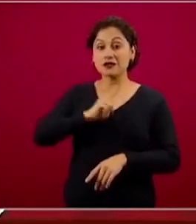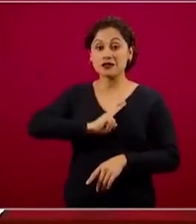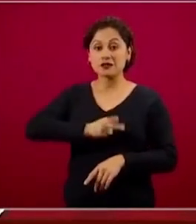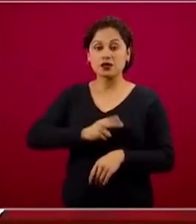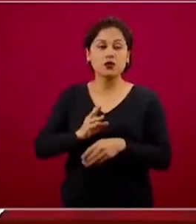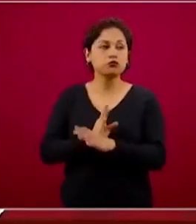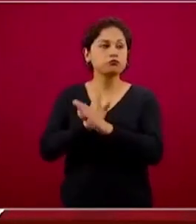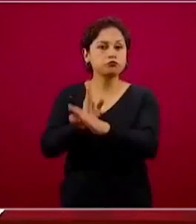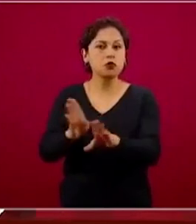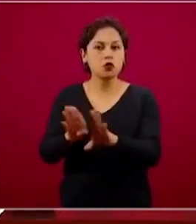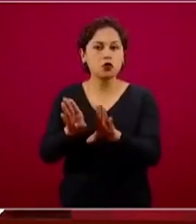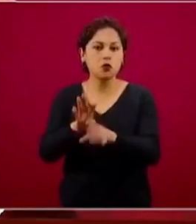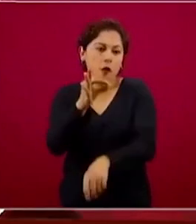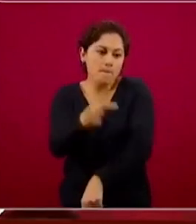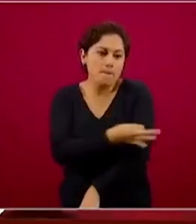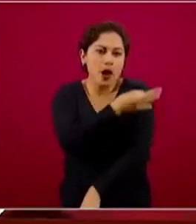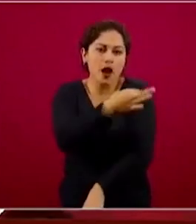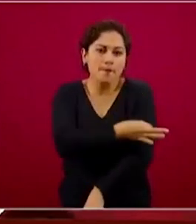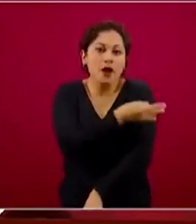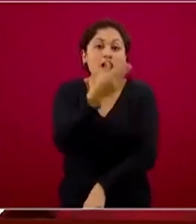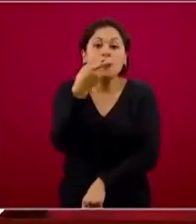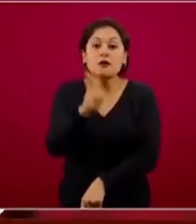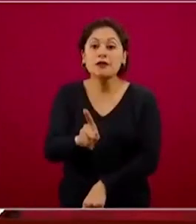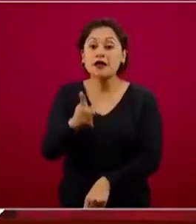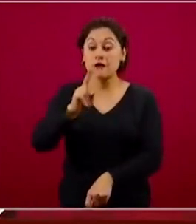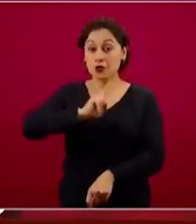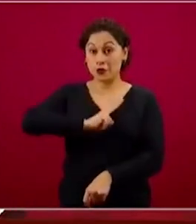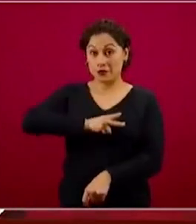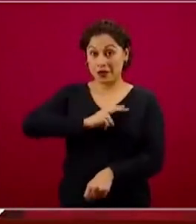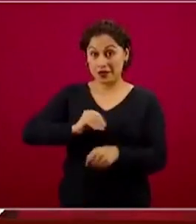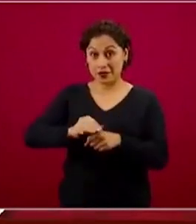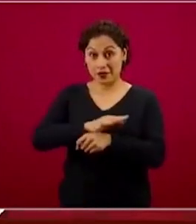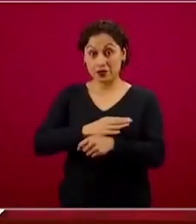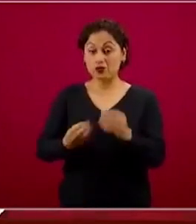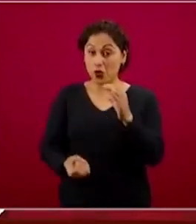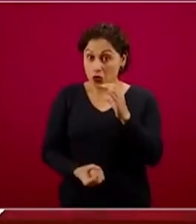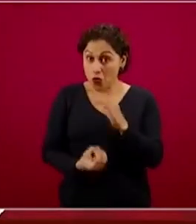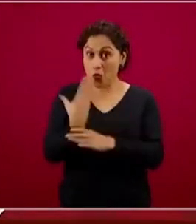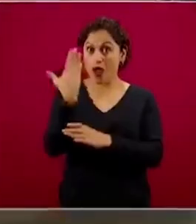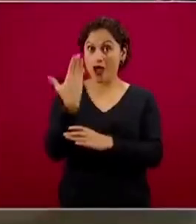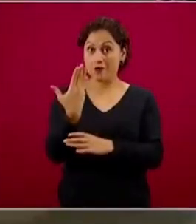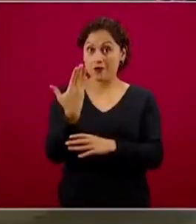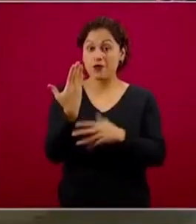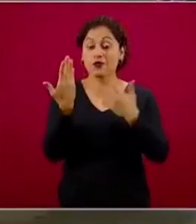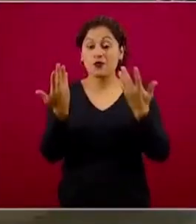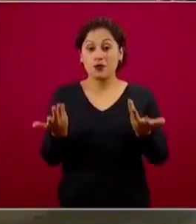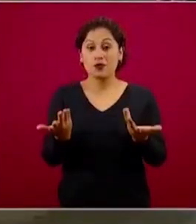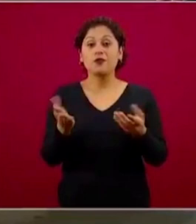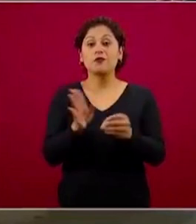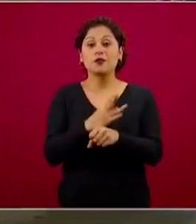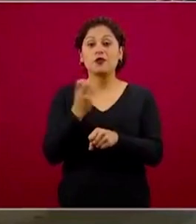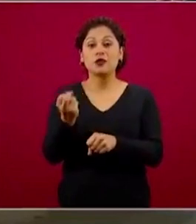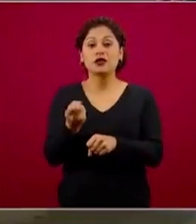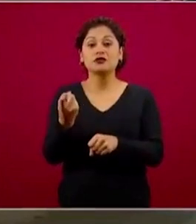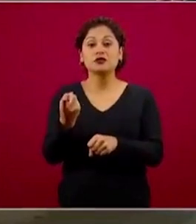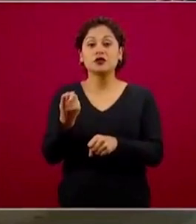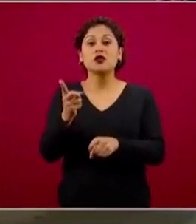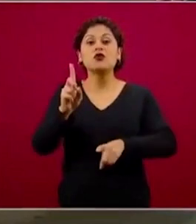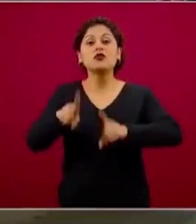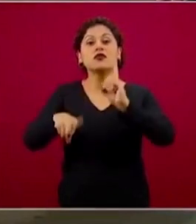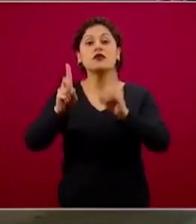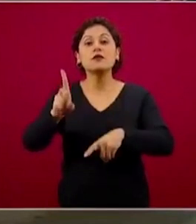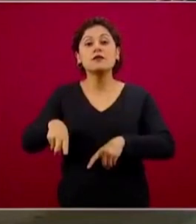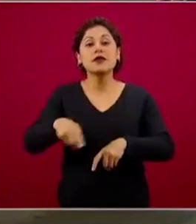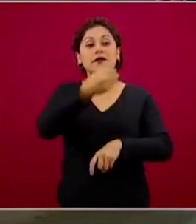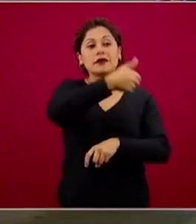células de nuestro organismo que están integrándose para contrarrestar al virus, va quedando esa inmunidad. ¿Qué tan potente, qué